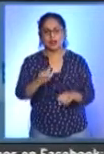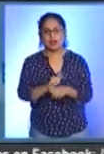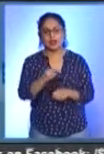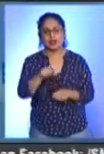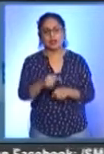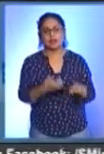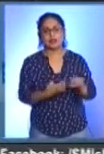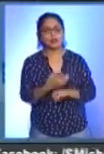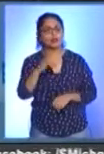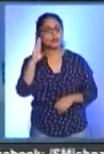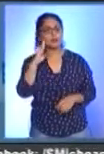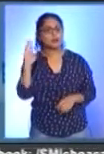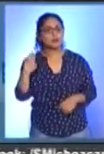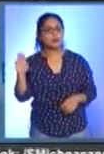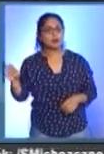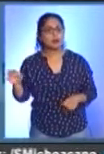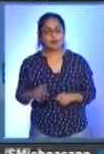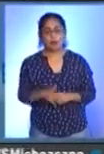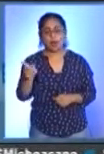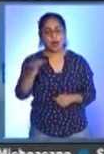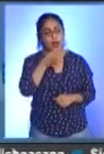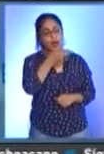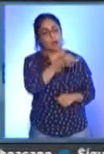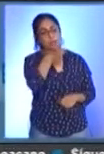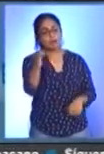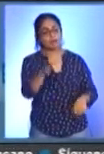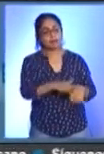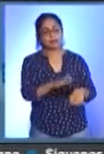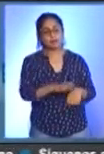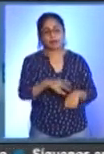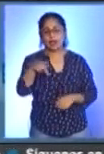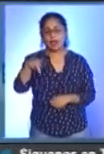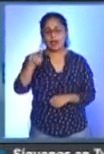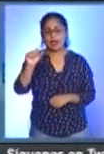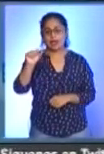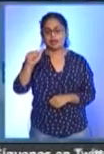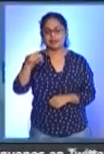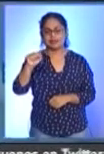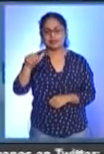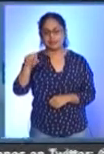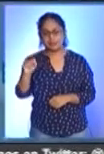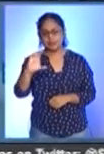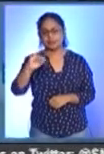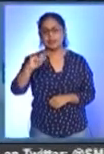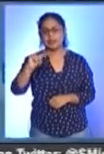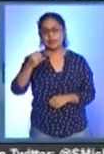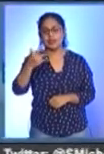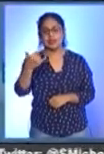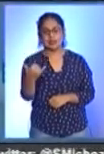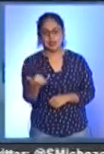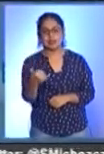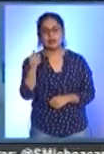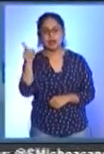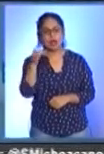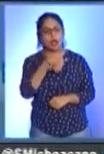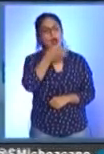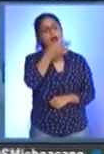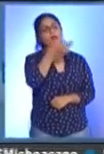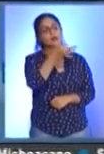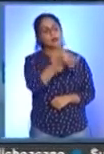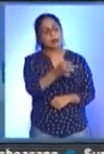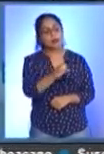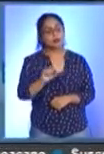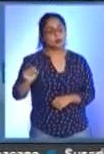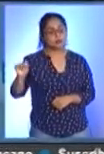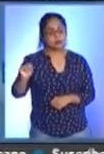Estado de Michoacán. En un comunicado, la empresa Kansas City Soldier de México informó que del sábado a